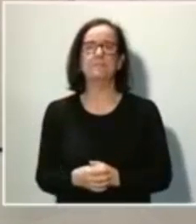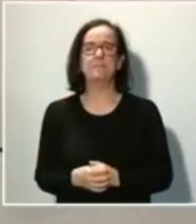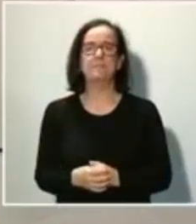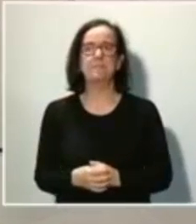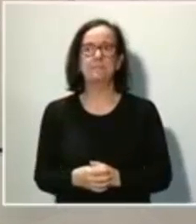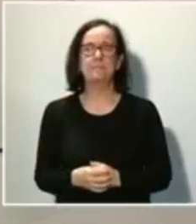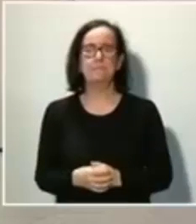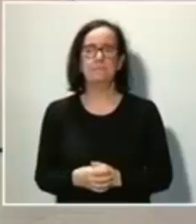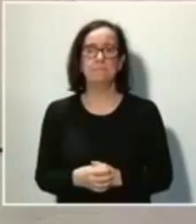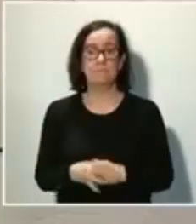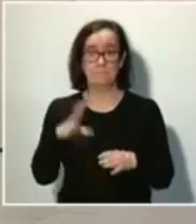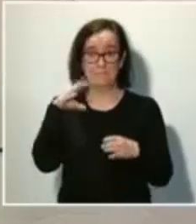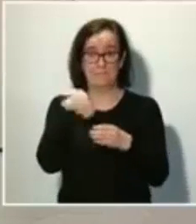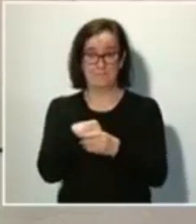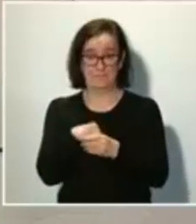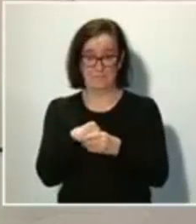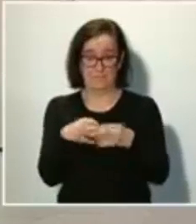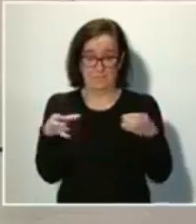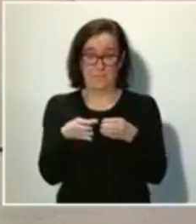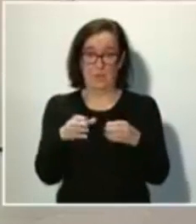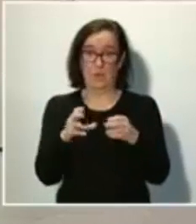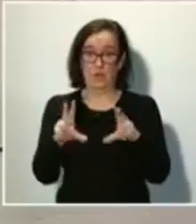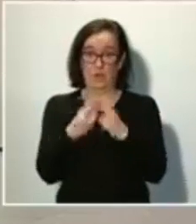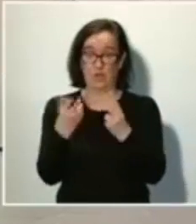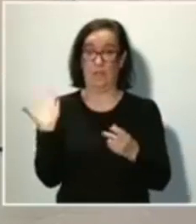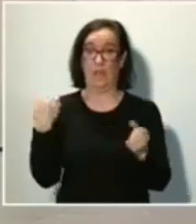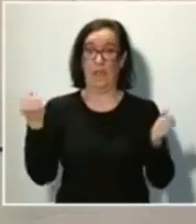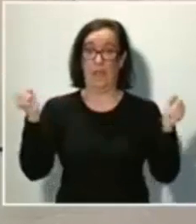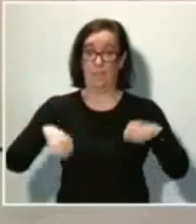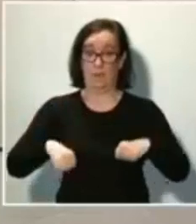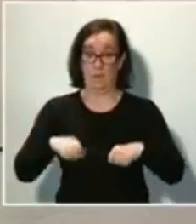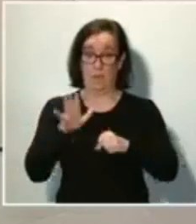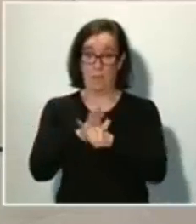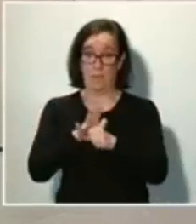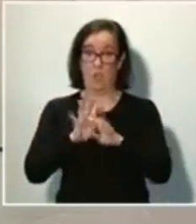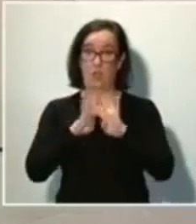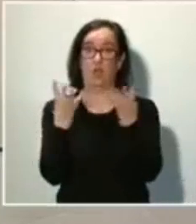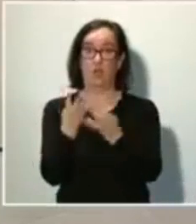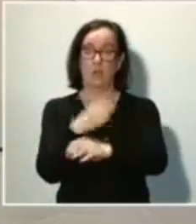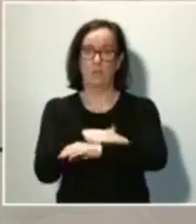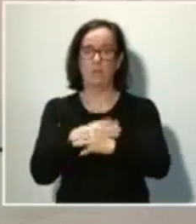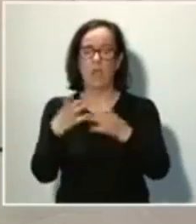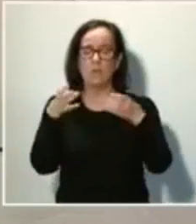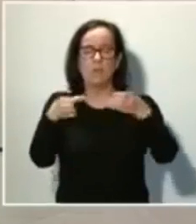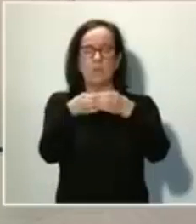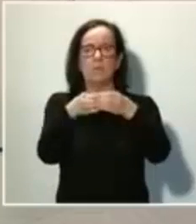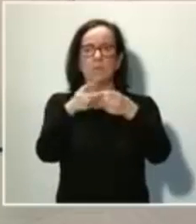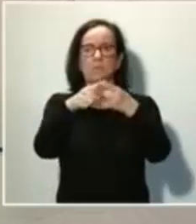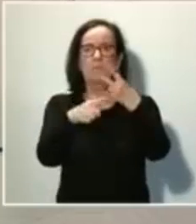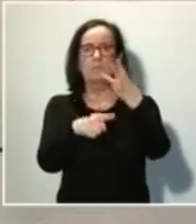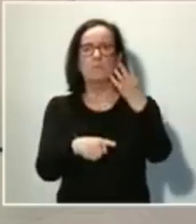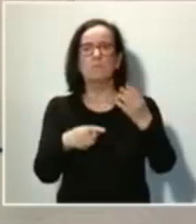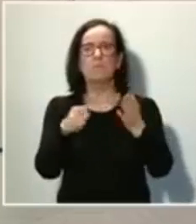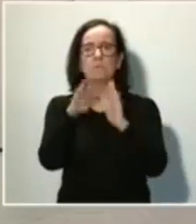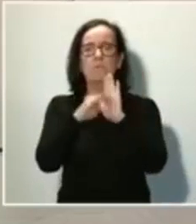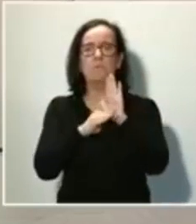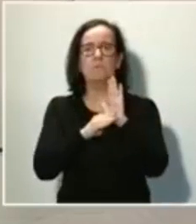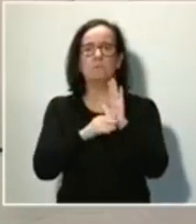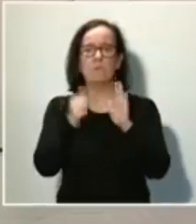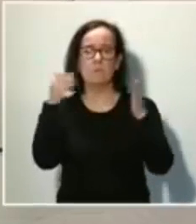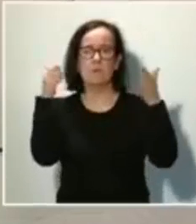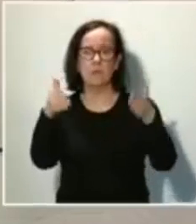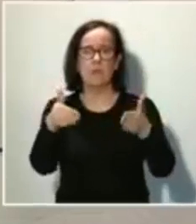Dentro del escudo social que aprobamos el martes en el consejo de ministros hay un conjunto de medidas dirigidas a los colectivos más